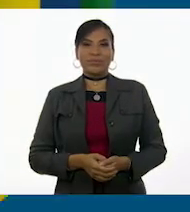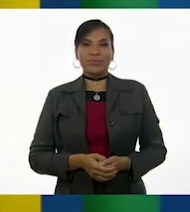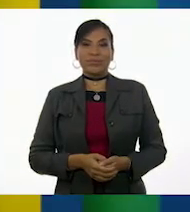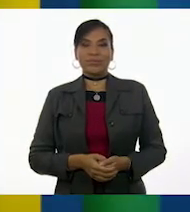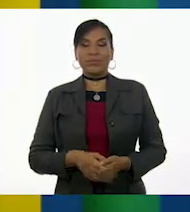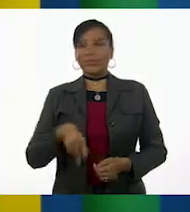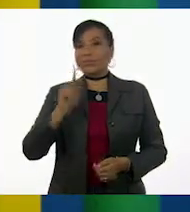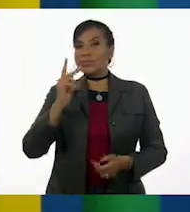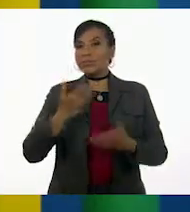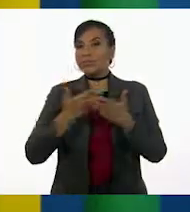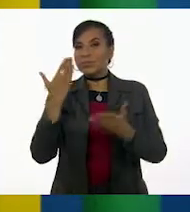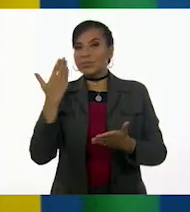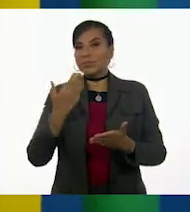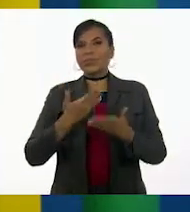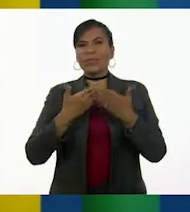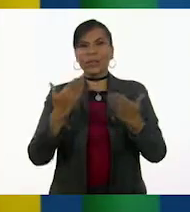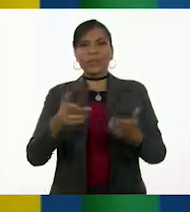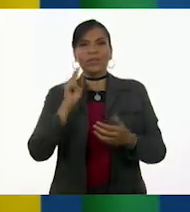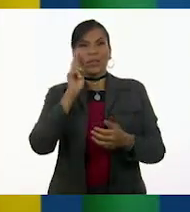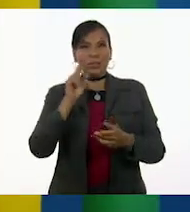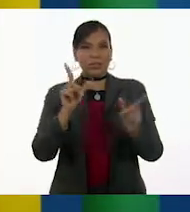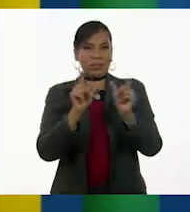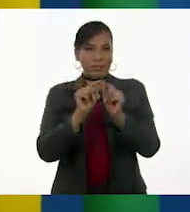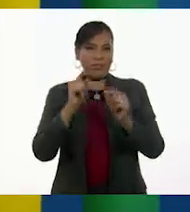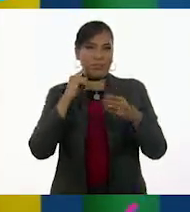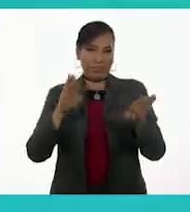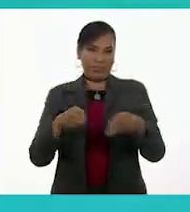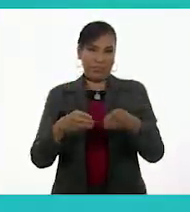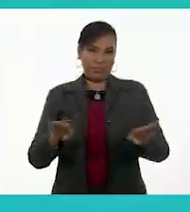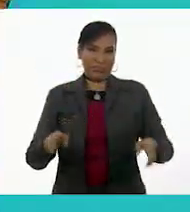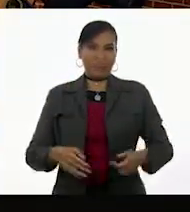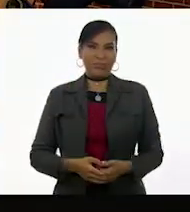Pero antes, vamos con una cápsula musical.